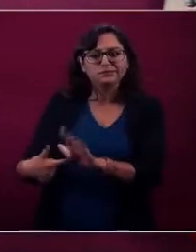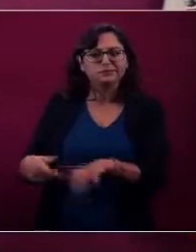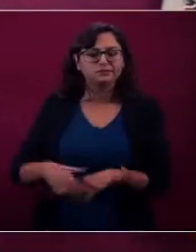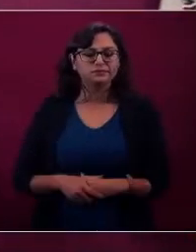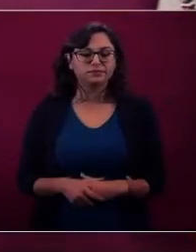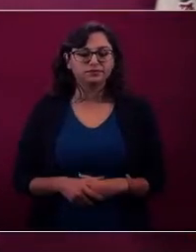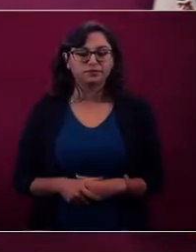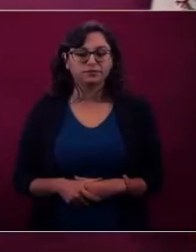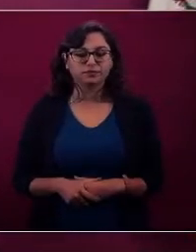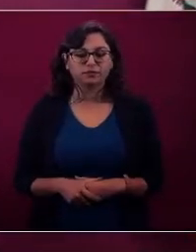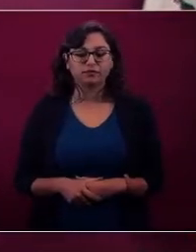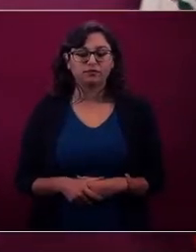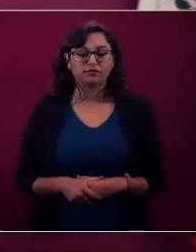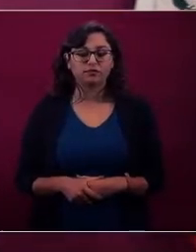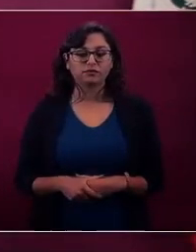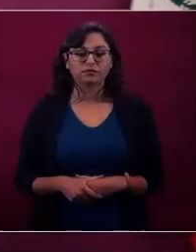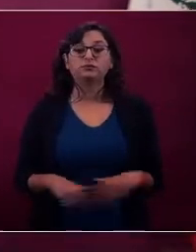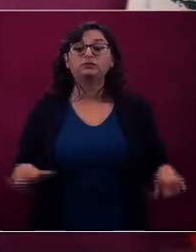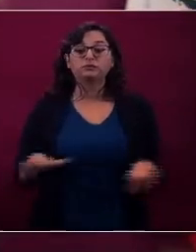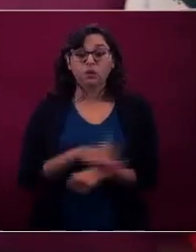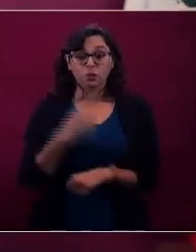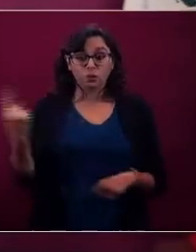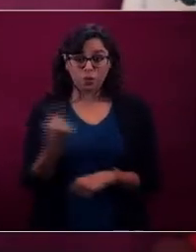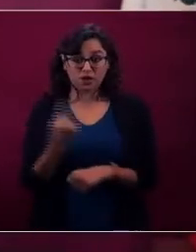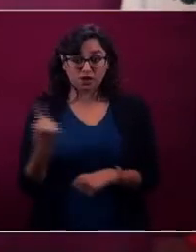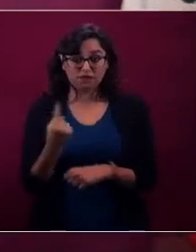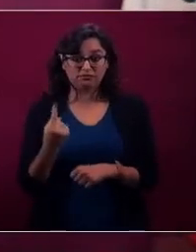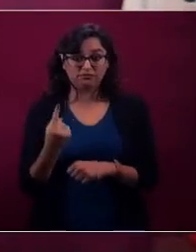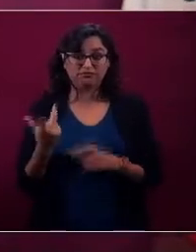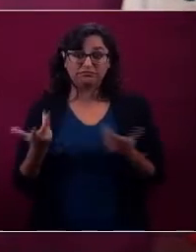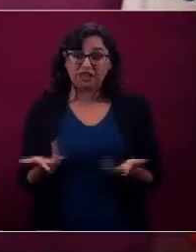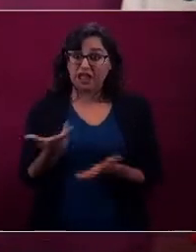Porque las aduanas estaban tomadas.